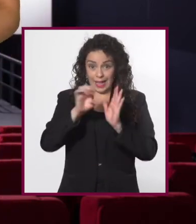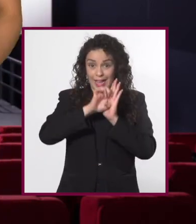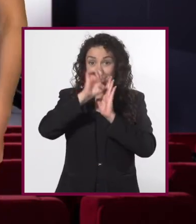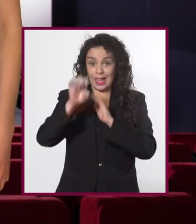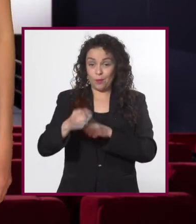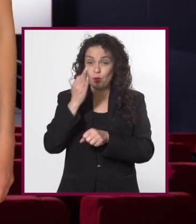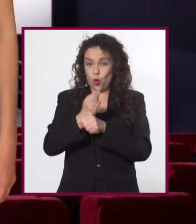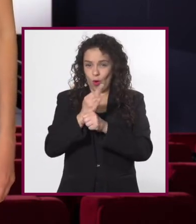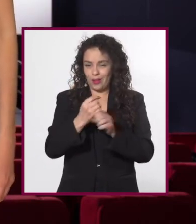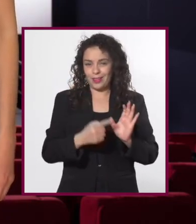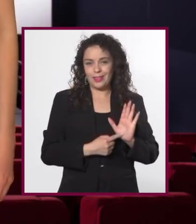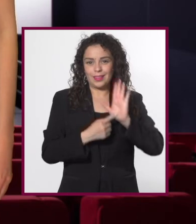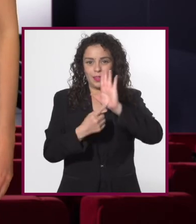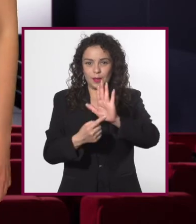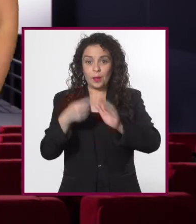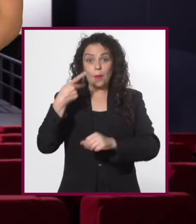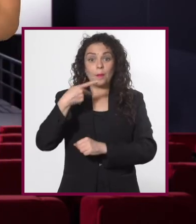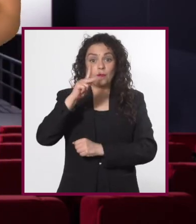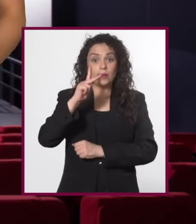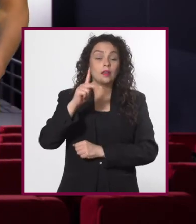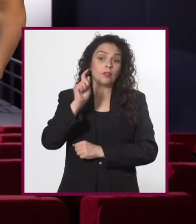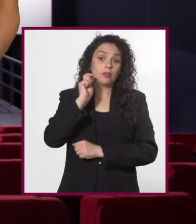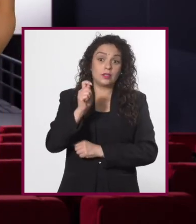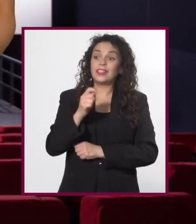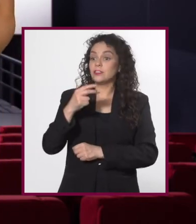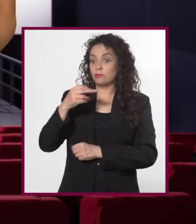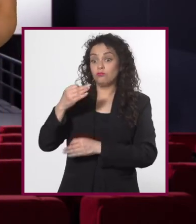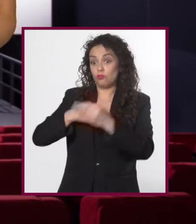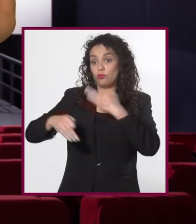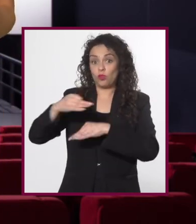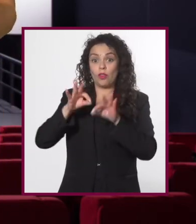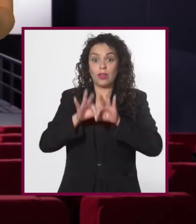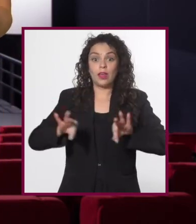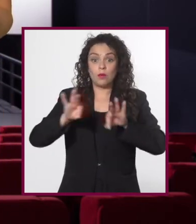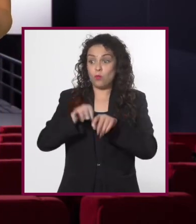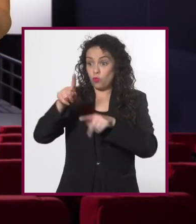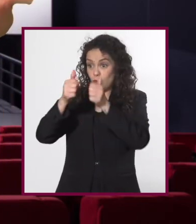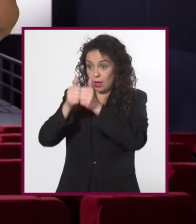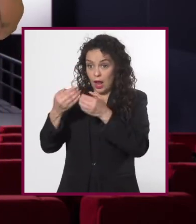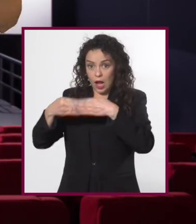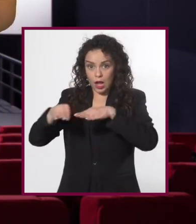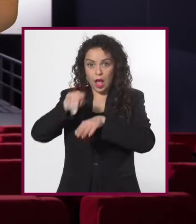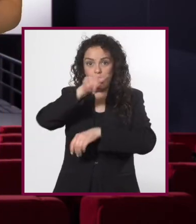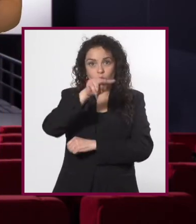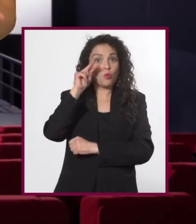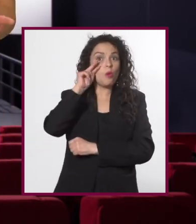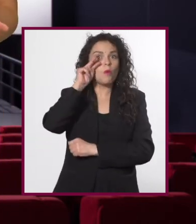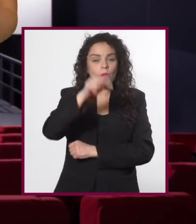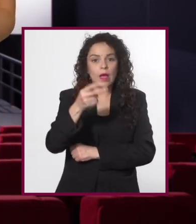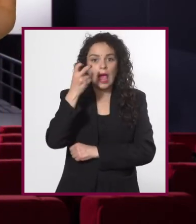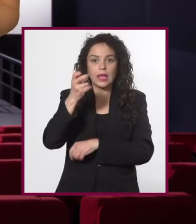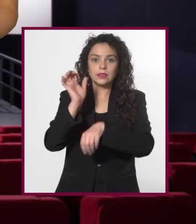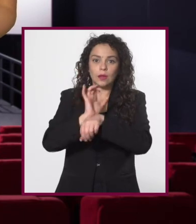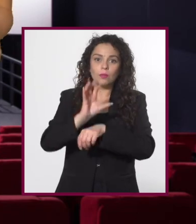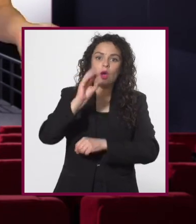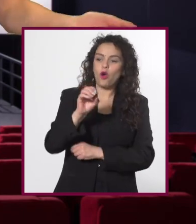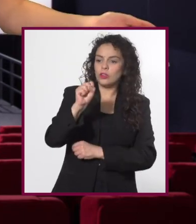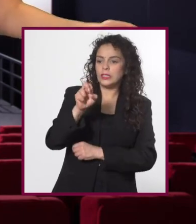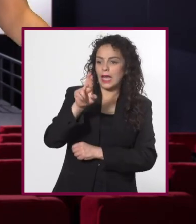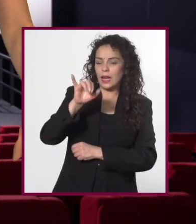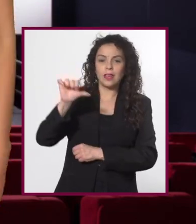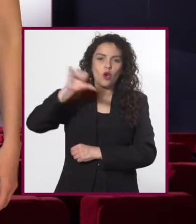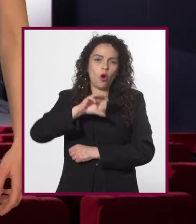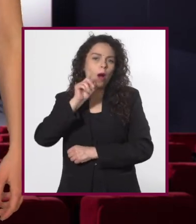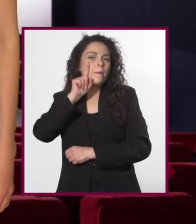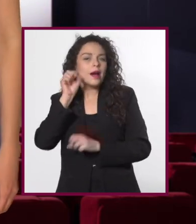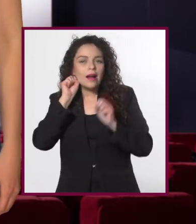pondremos una como ejemplo, pero sería ideal que hiciéramos el ejercicio en nuestras casas con esa serie o película que veremos hoy o